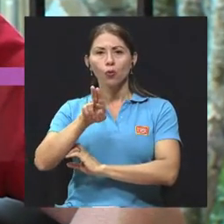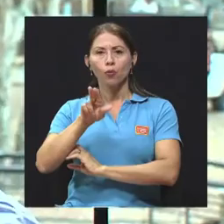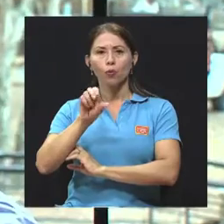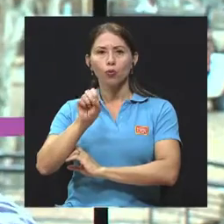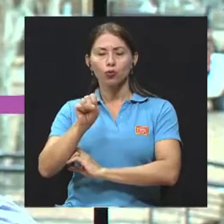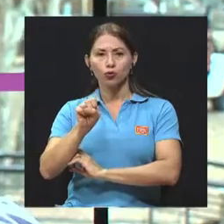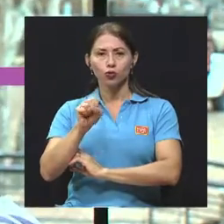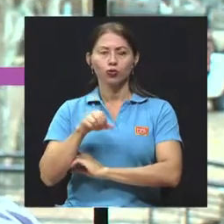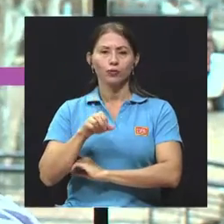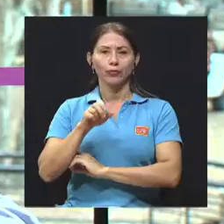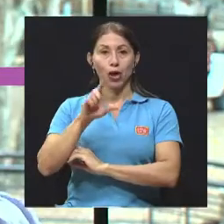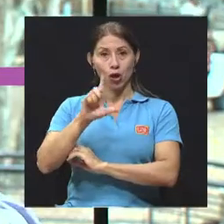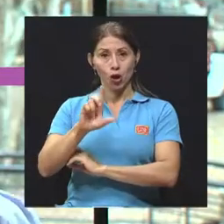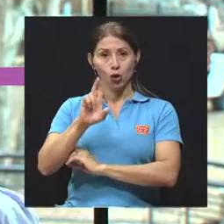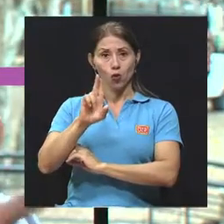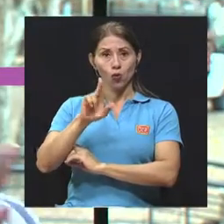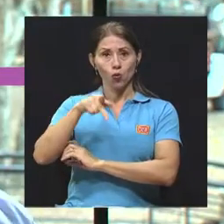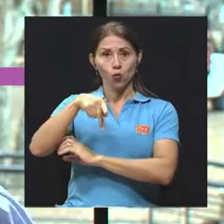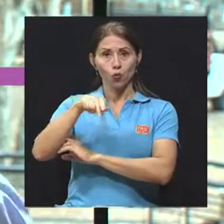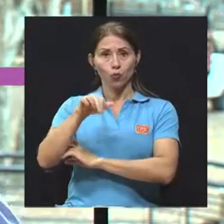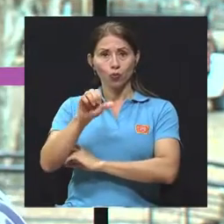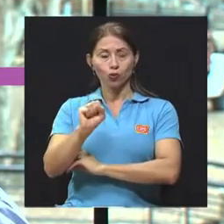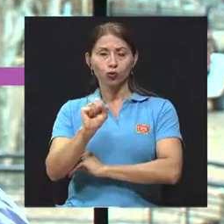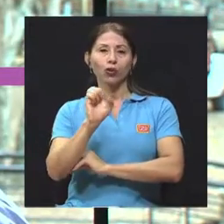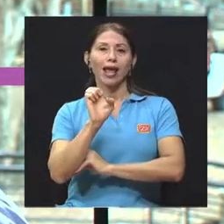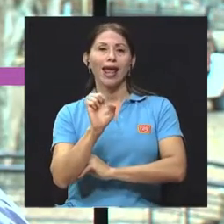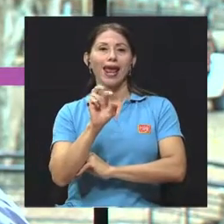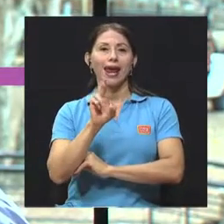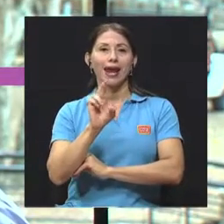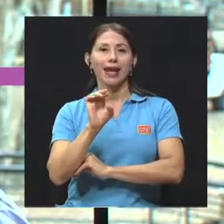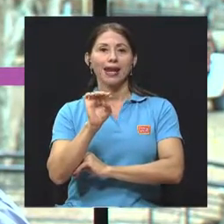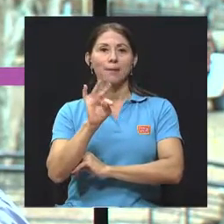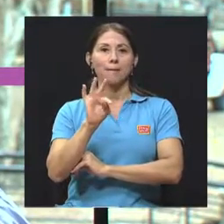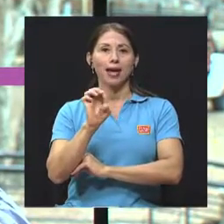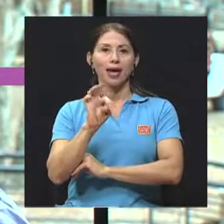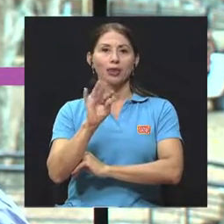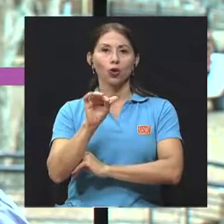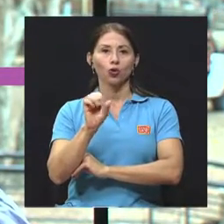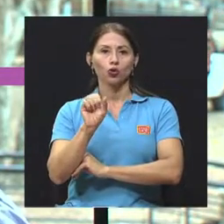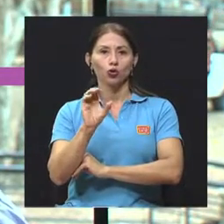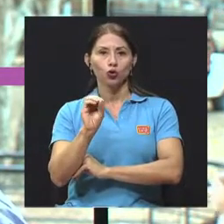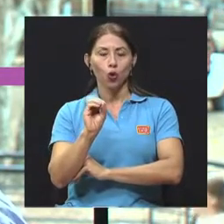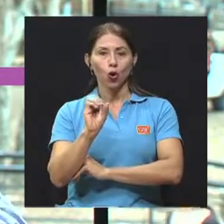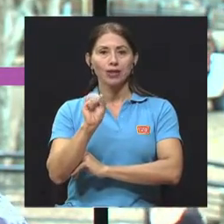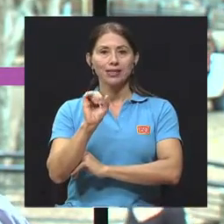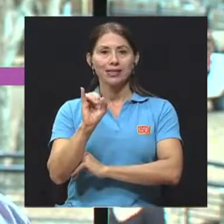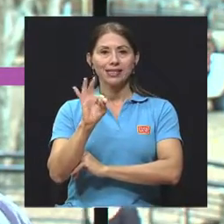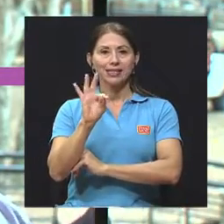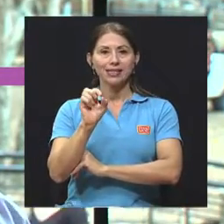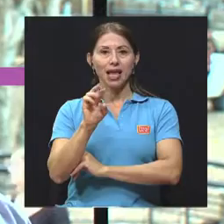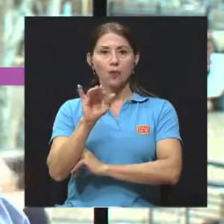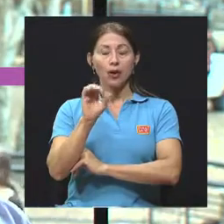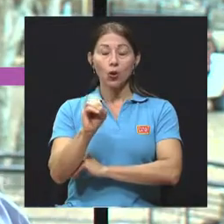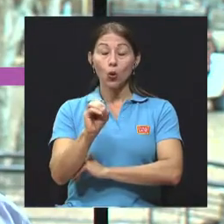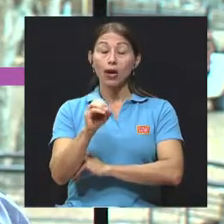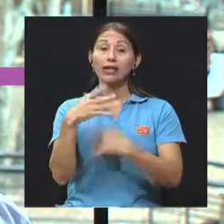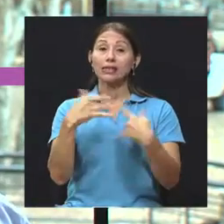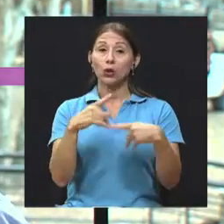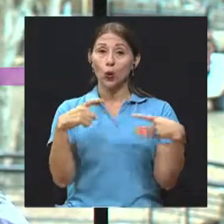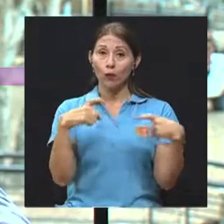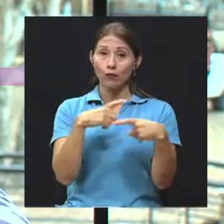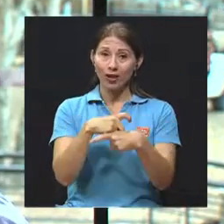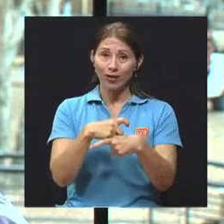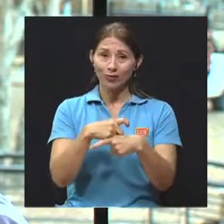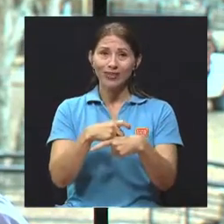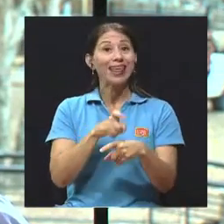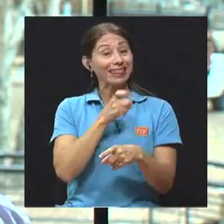Ok, pues el lupus eritematoso sistémico es una enfermedad compleja, es un poco difícil de definirlo en palabras